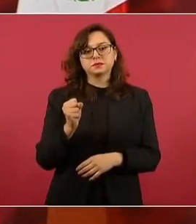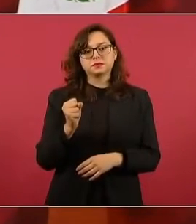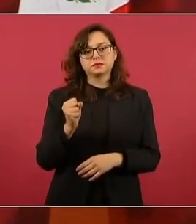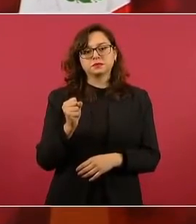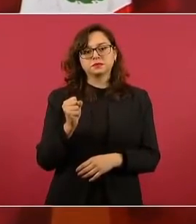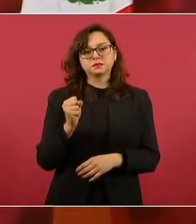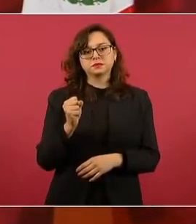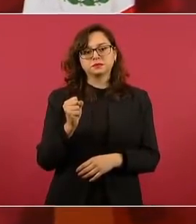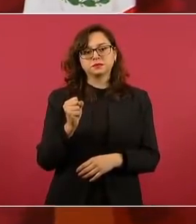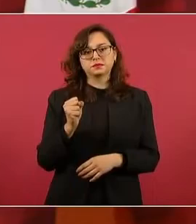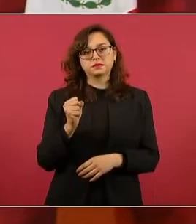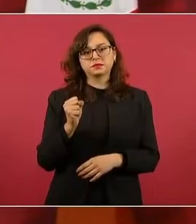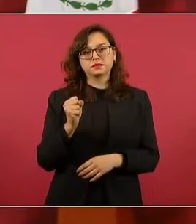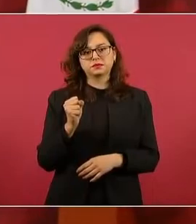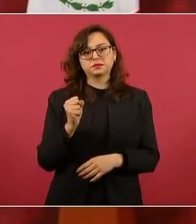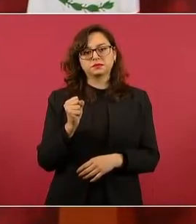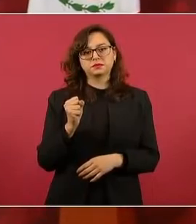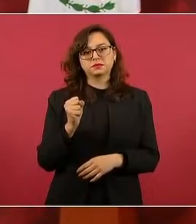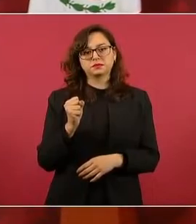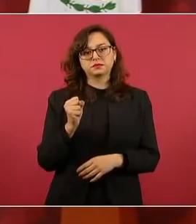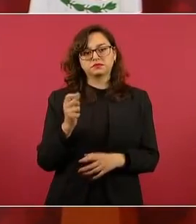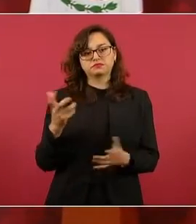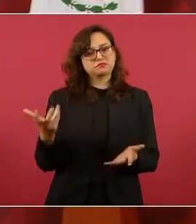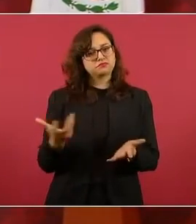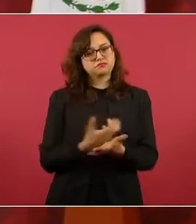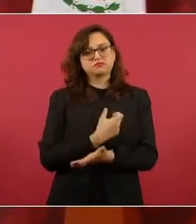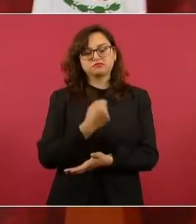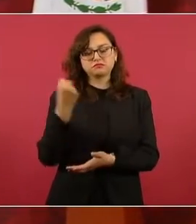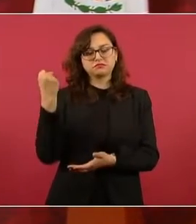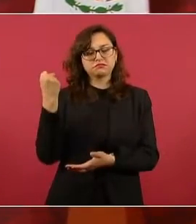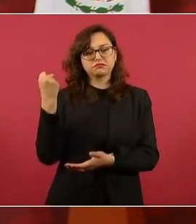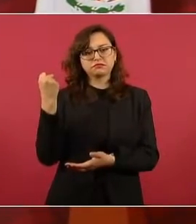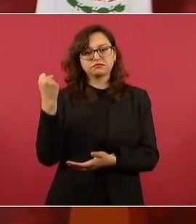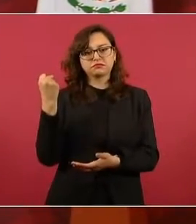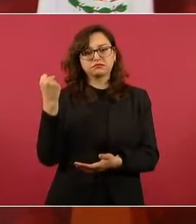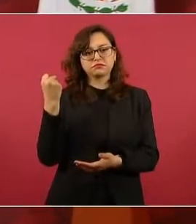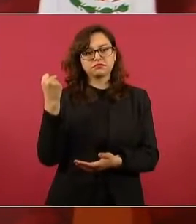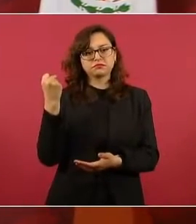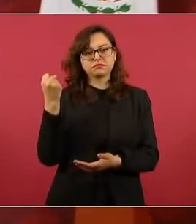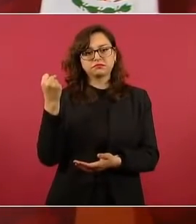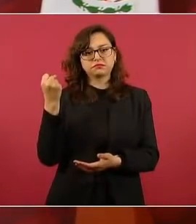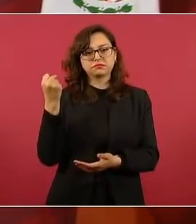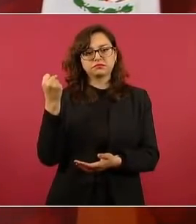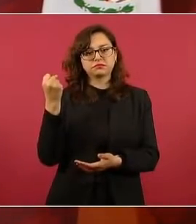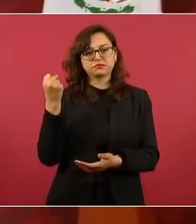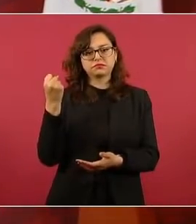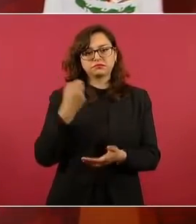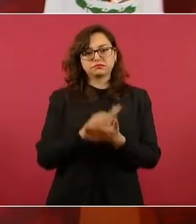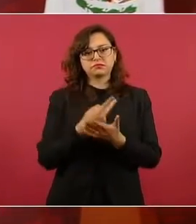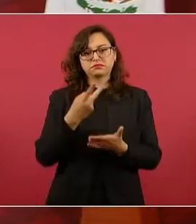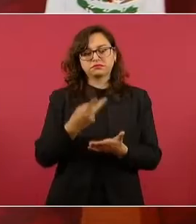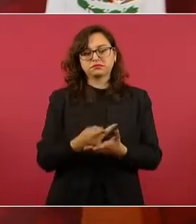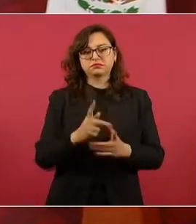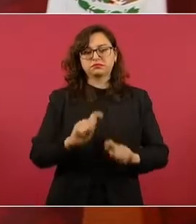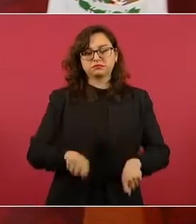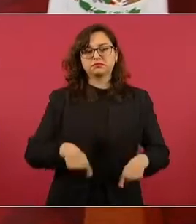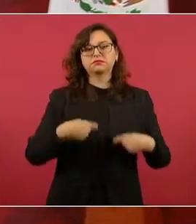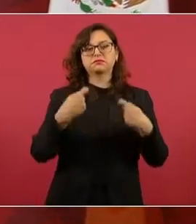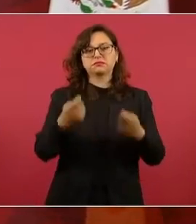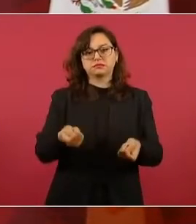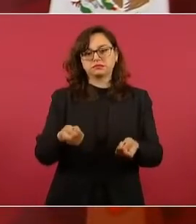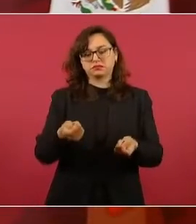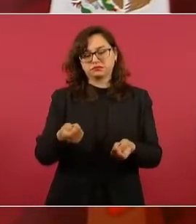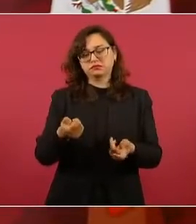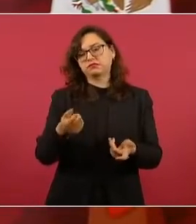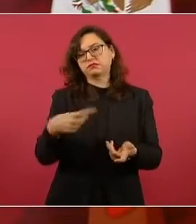se puede ganar un premio y además